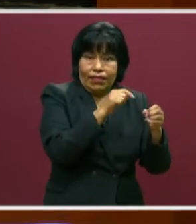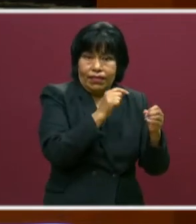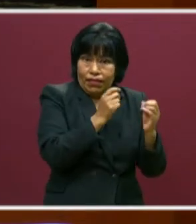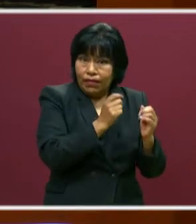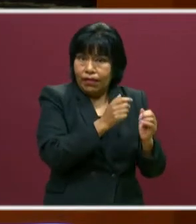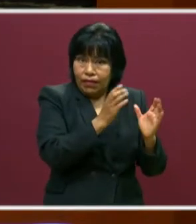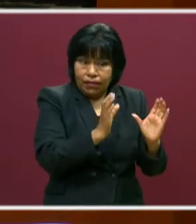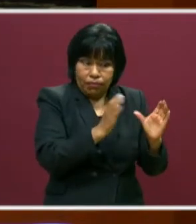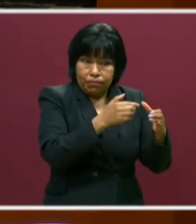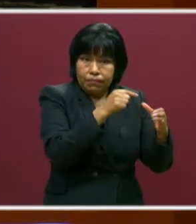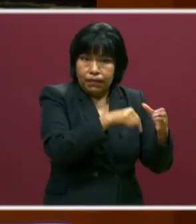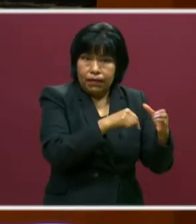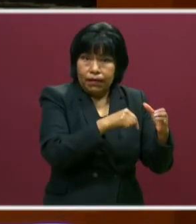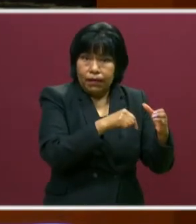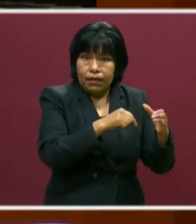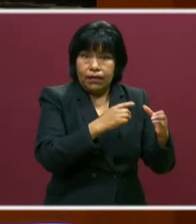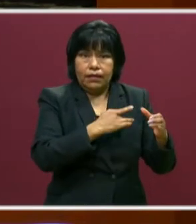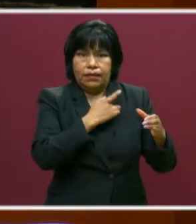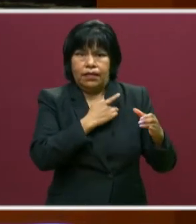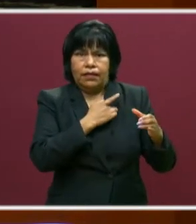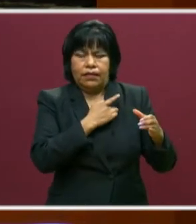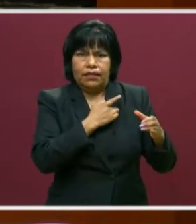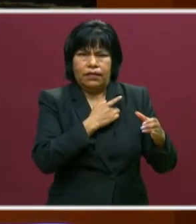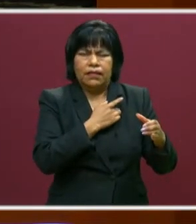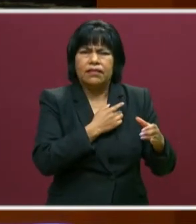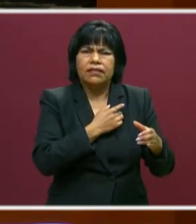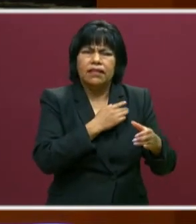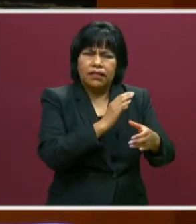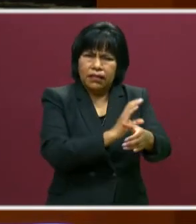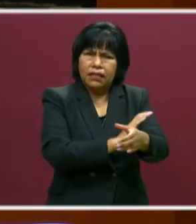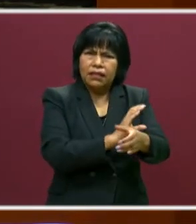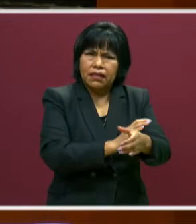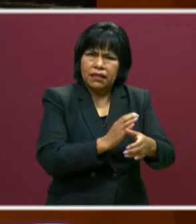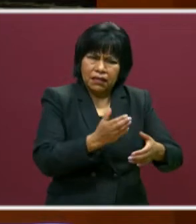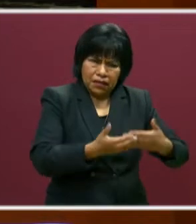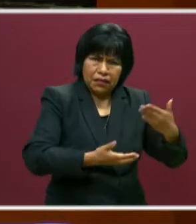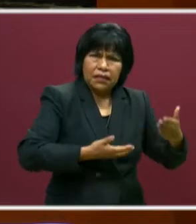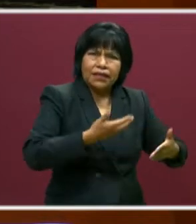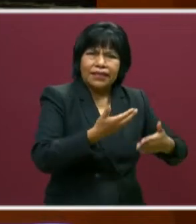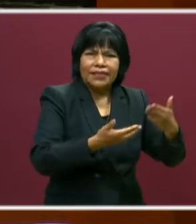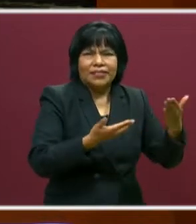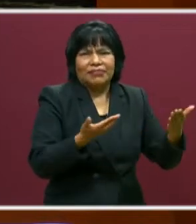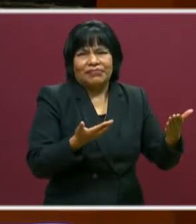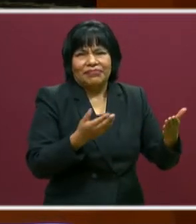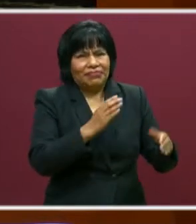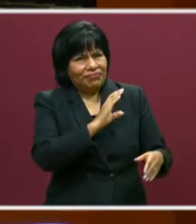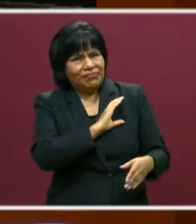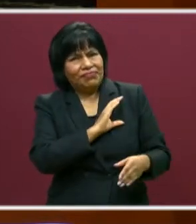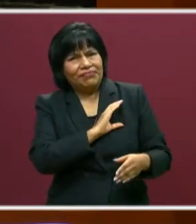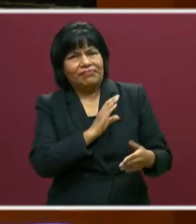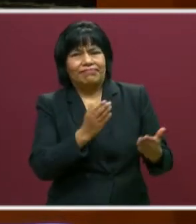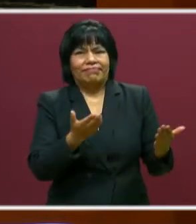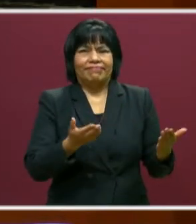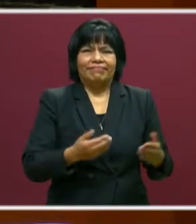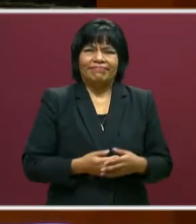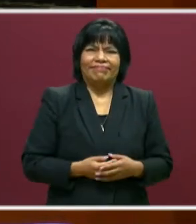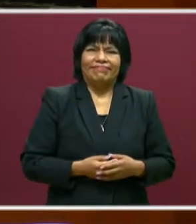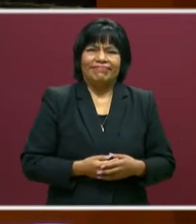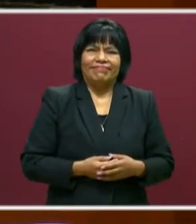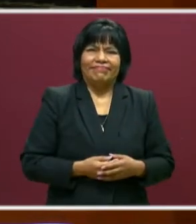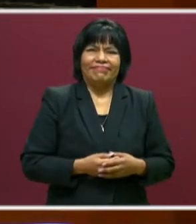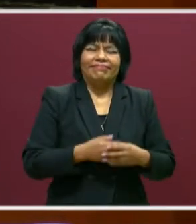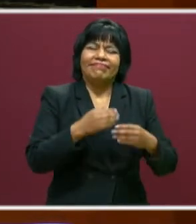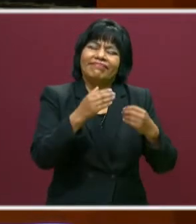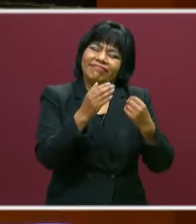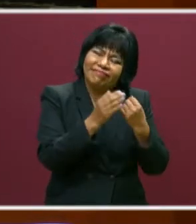acompañados, necesitan sentirse apapachados, diríamos. Esa palabra náhuatl